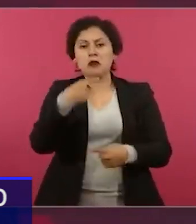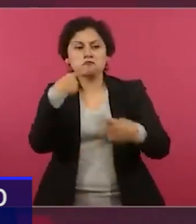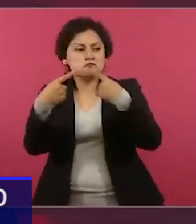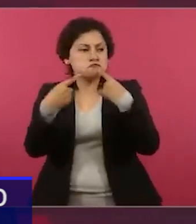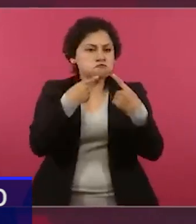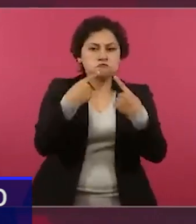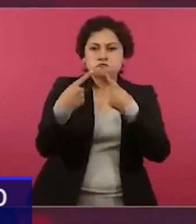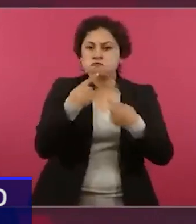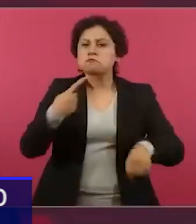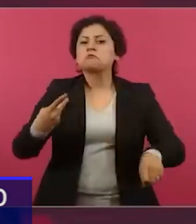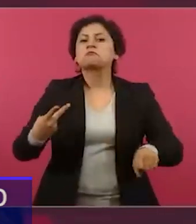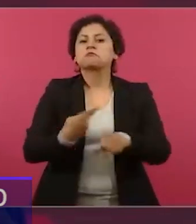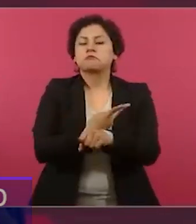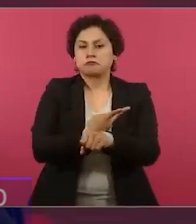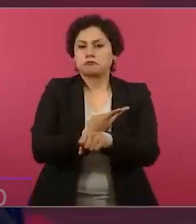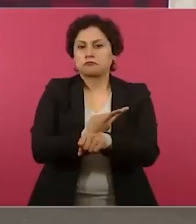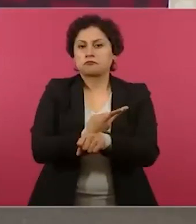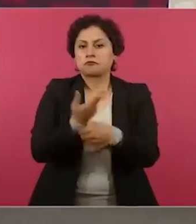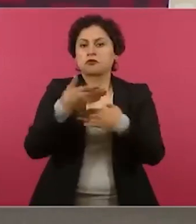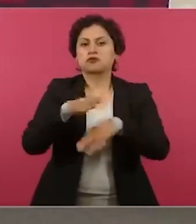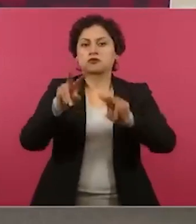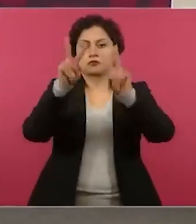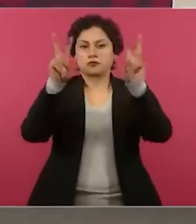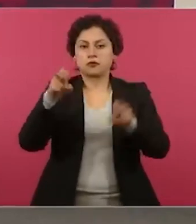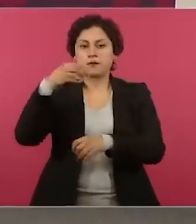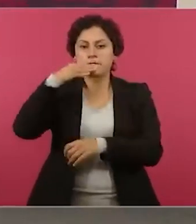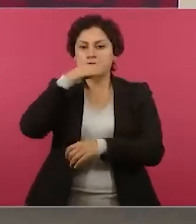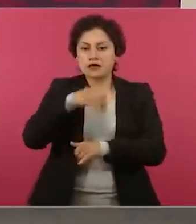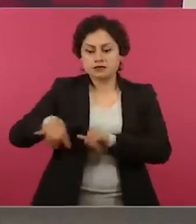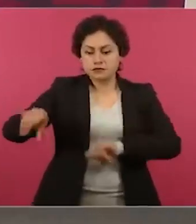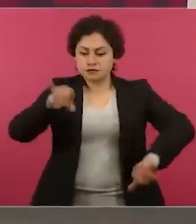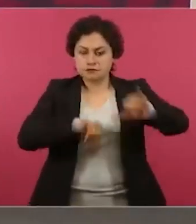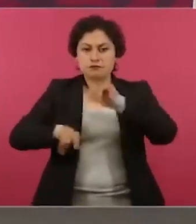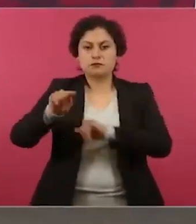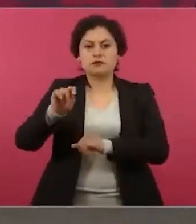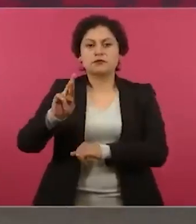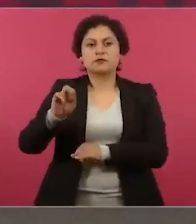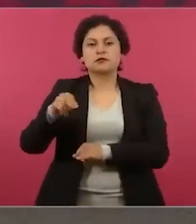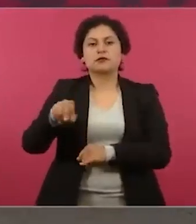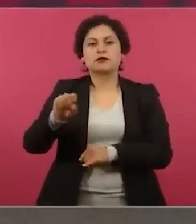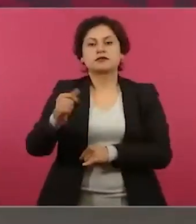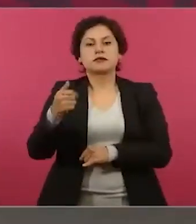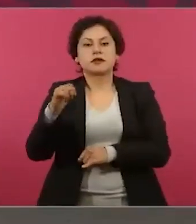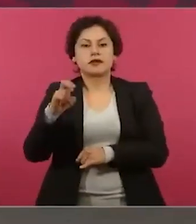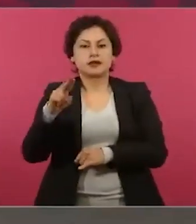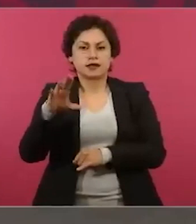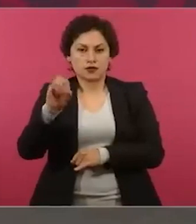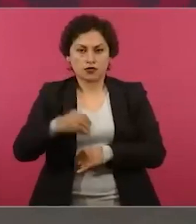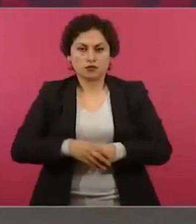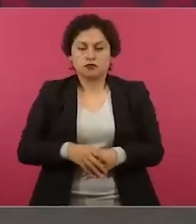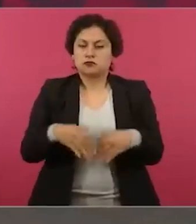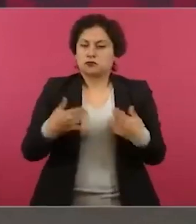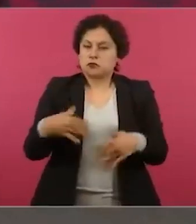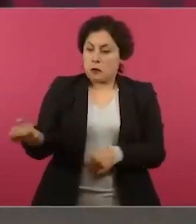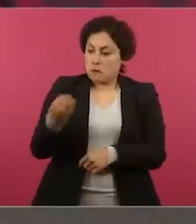inyecta el virus del comunismo con los nuevos libros de texto gratuitos están desinformados y manipulados, afirmó el presidente Andrés Manuel López Obrador.